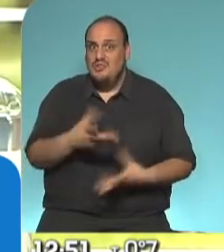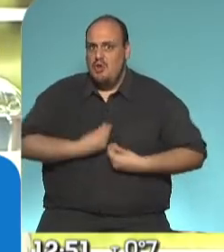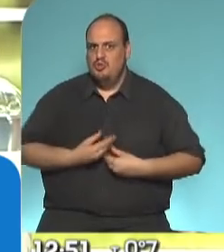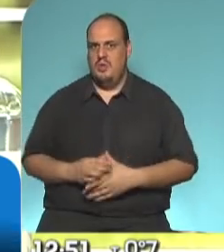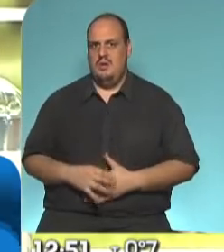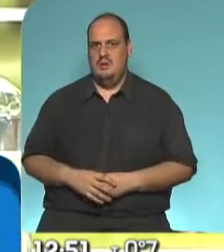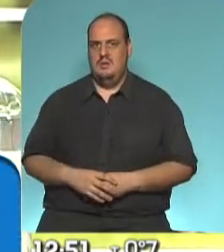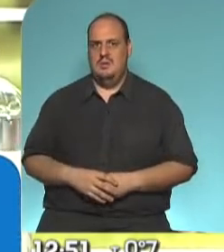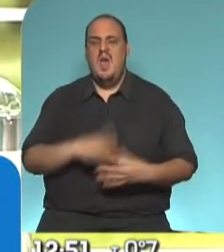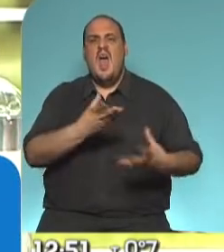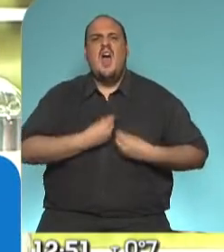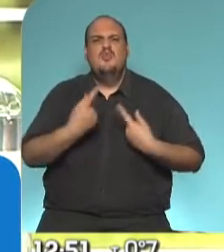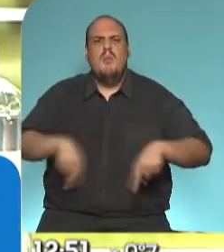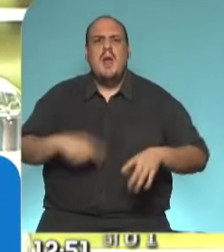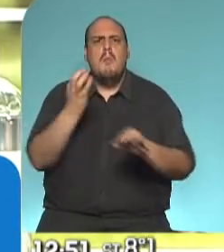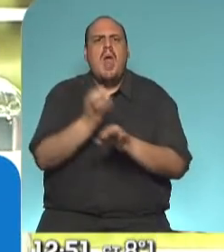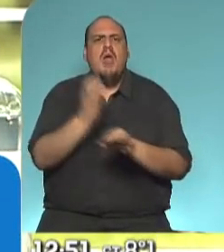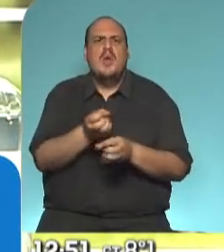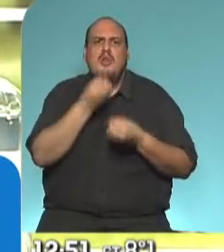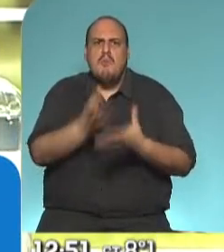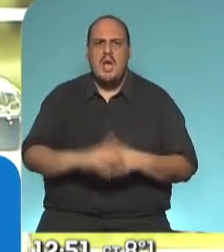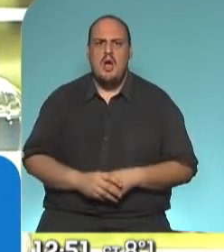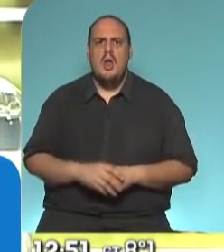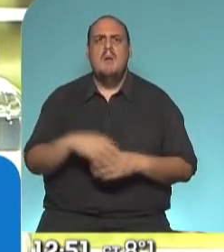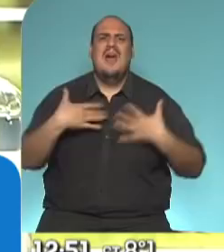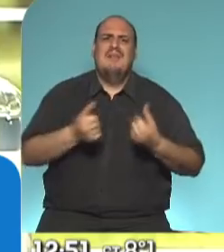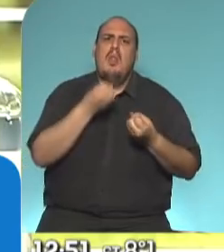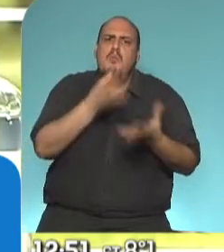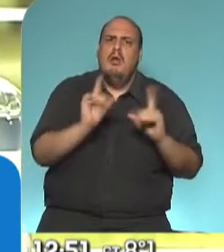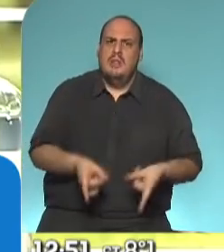Sirve para que la educación sea mejor, para que haya más salud.